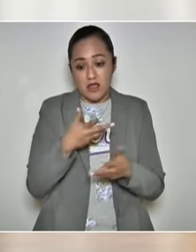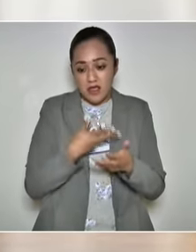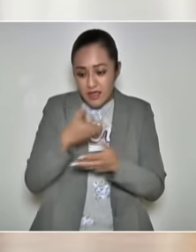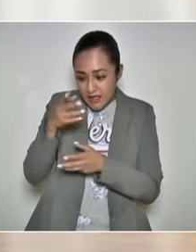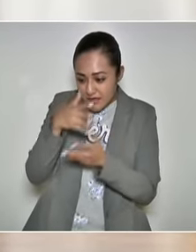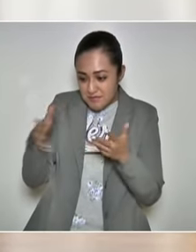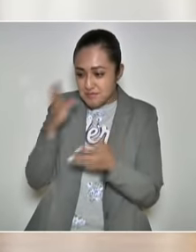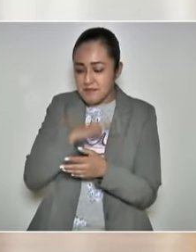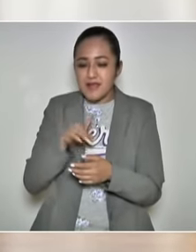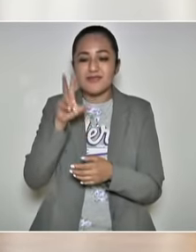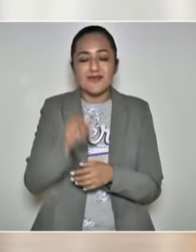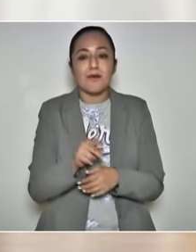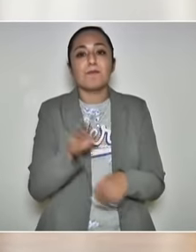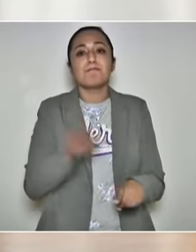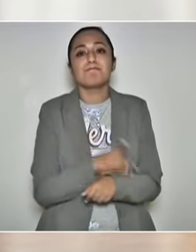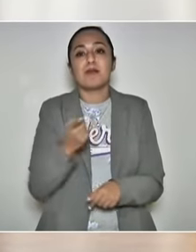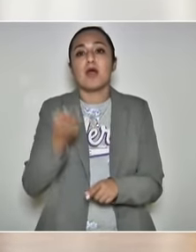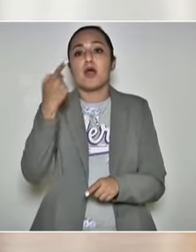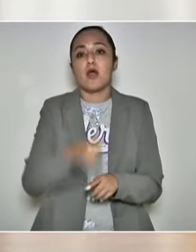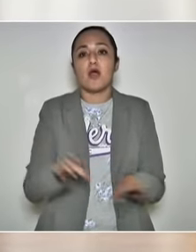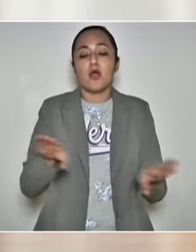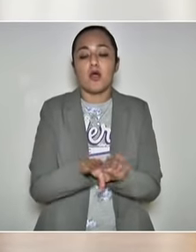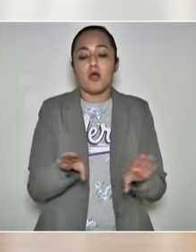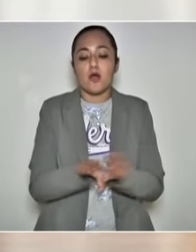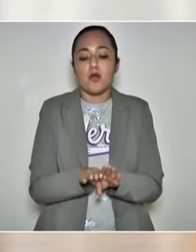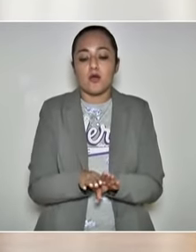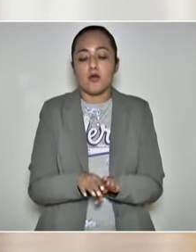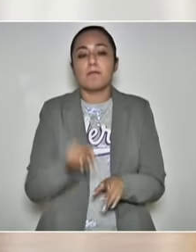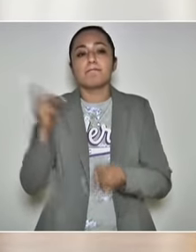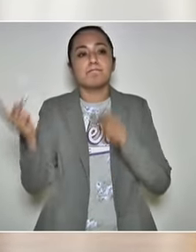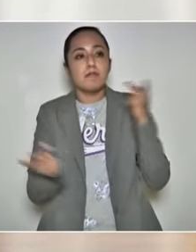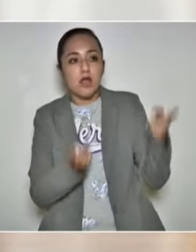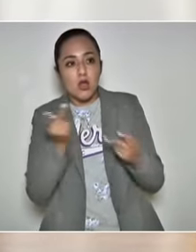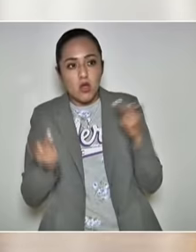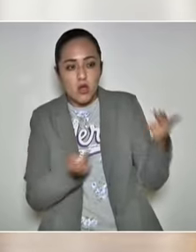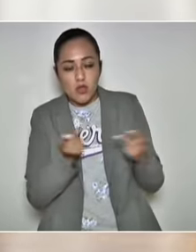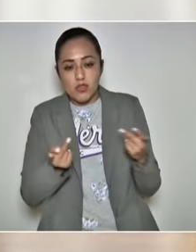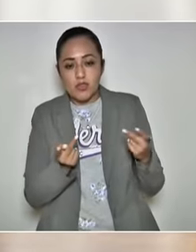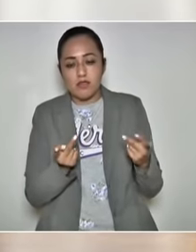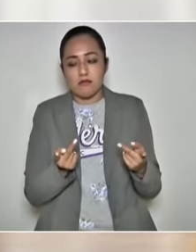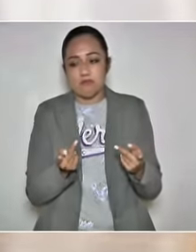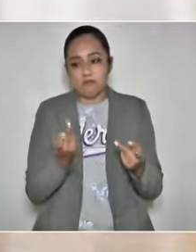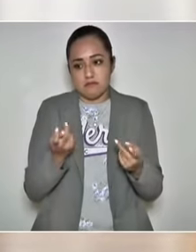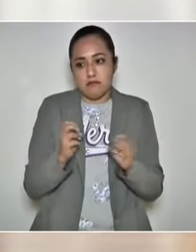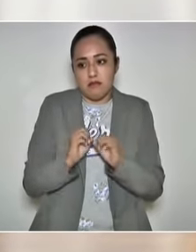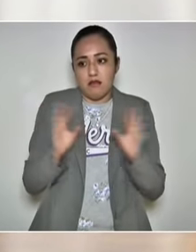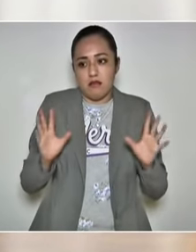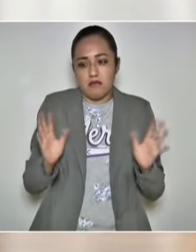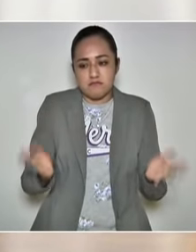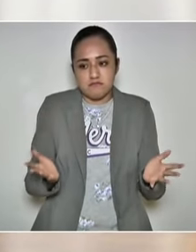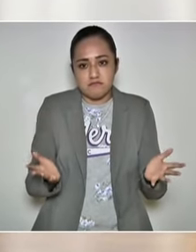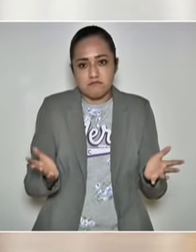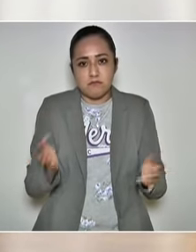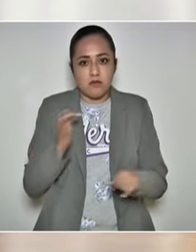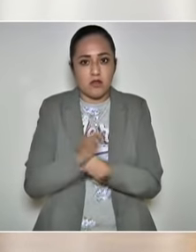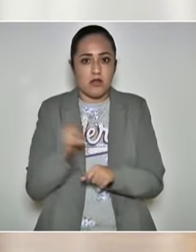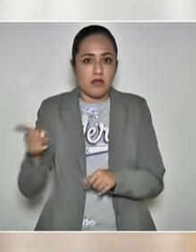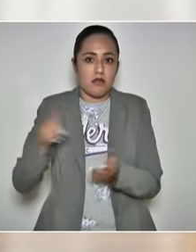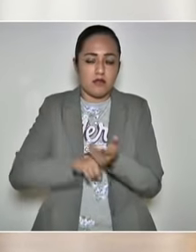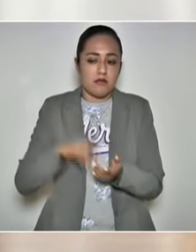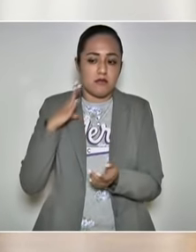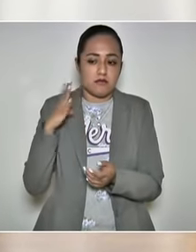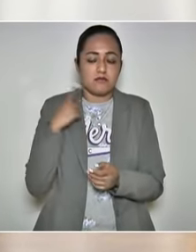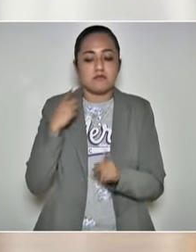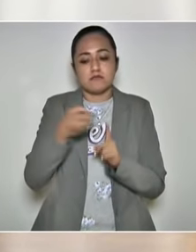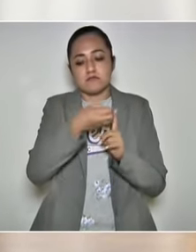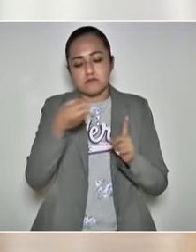sino porque ordena llevarse a cabo consultas. Entonces, claro, que el Congreso tendrá